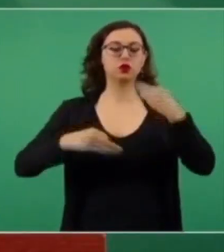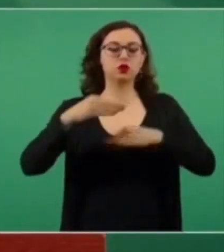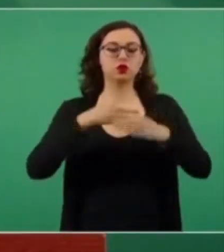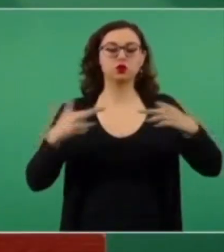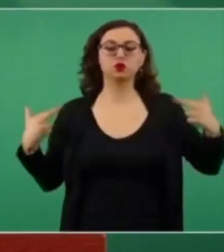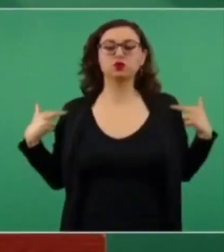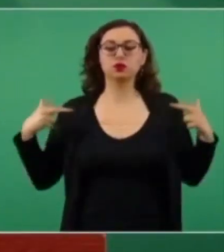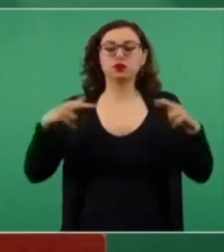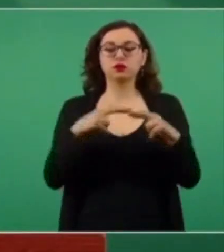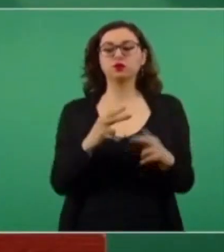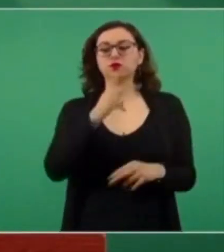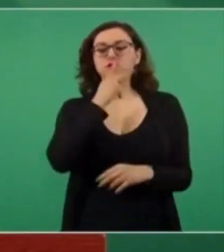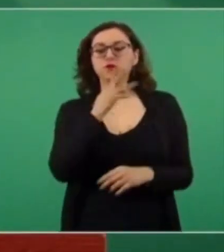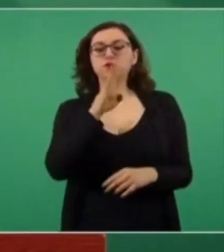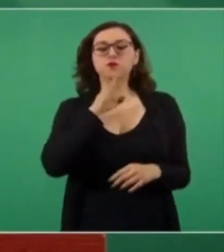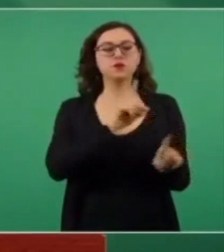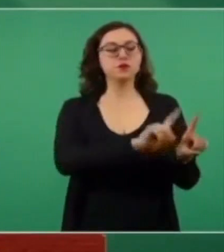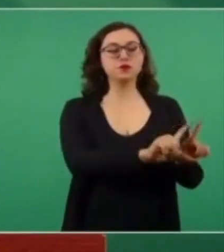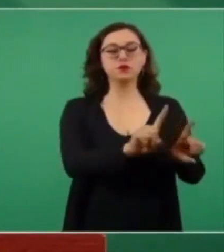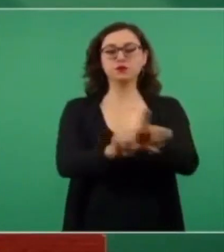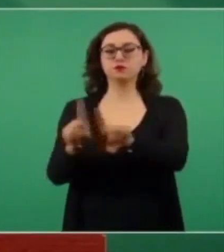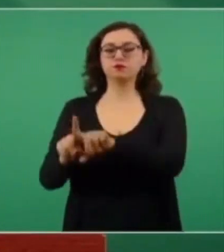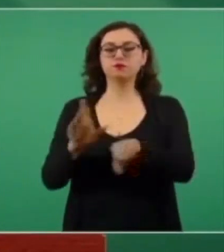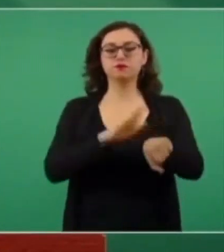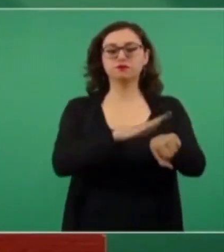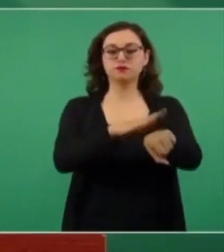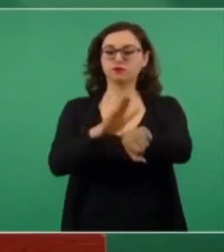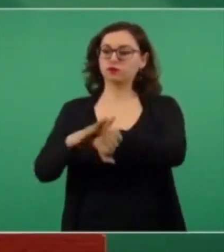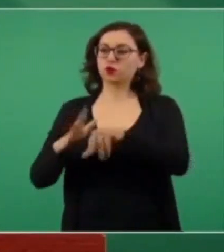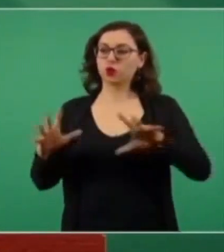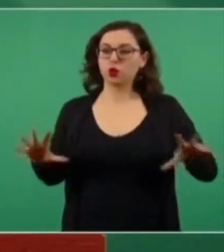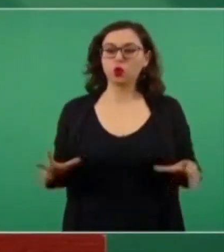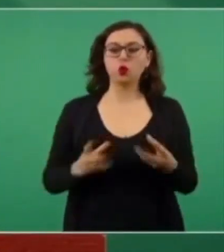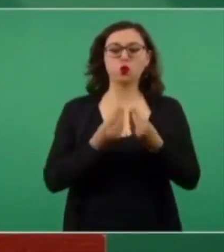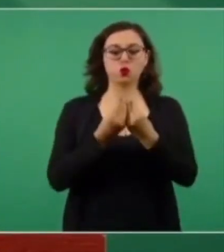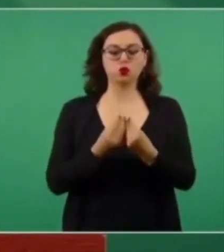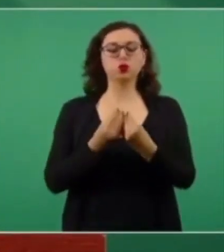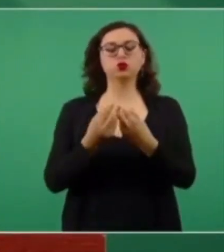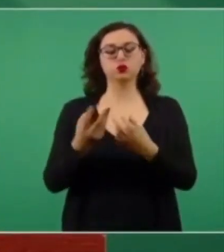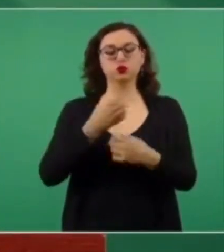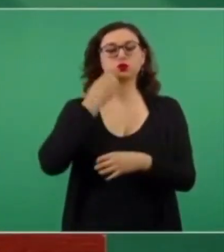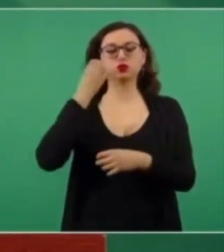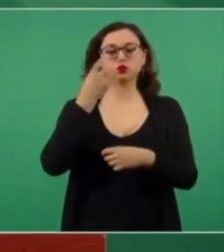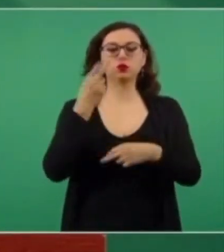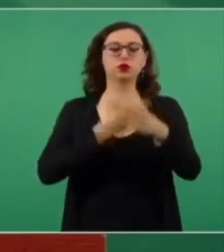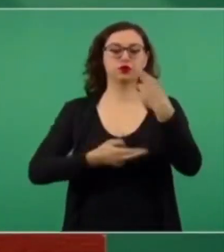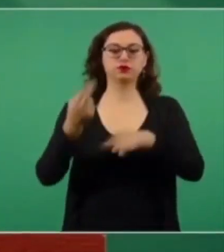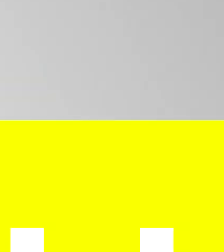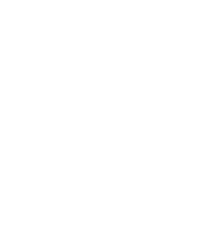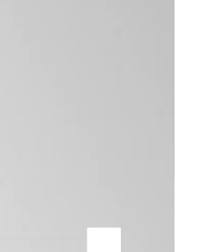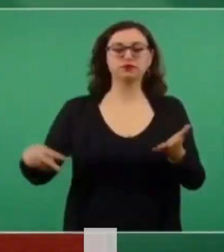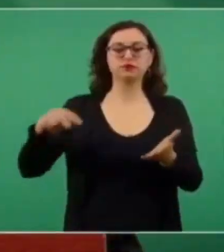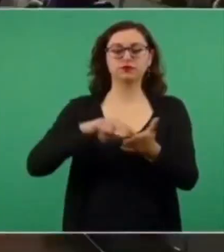a los padres de familia y autoridades educativas a que ya juntos logremos ese regreso a clases a partir del 7 de junio.